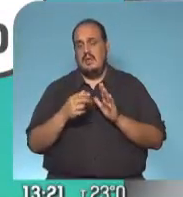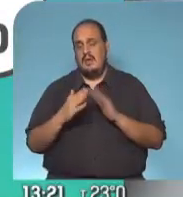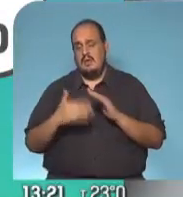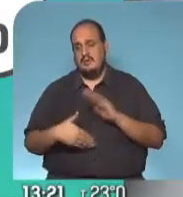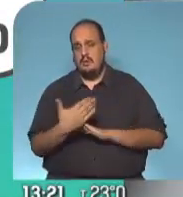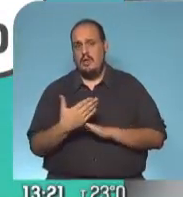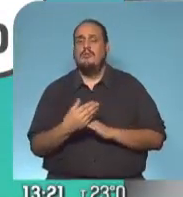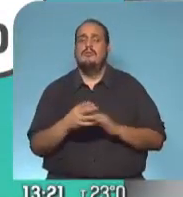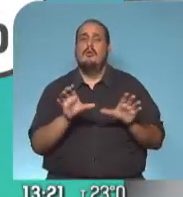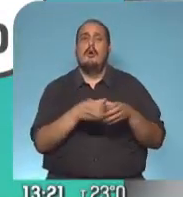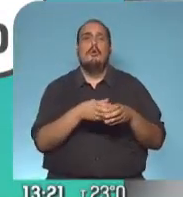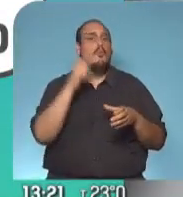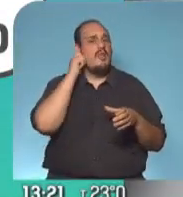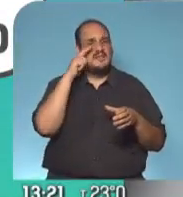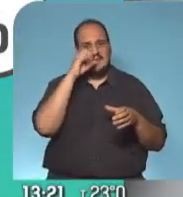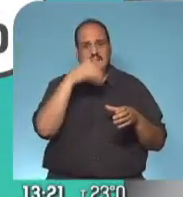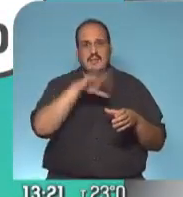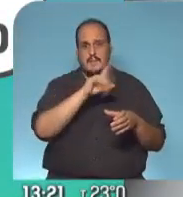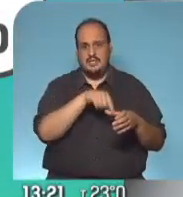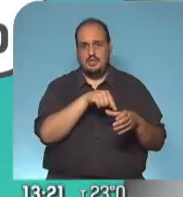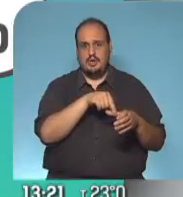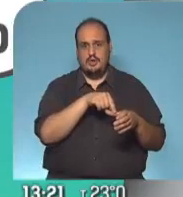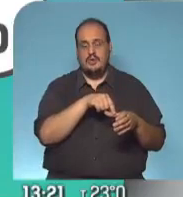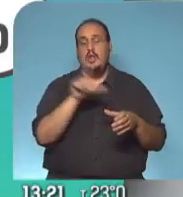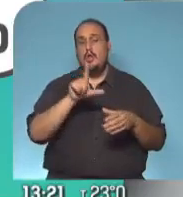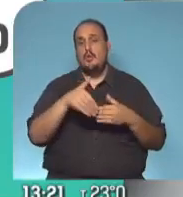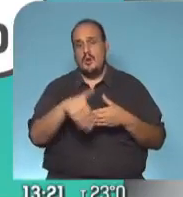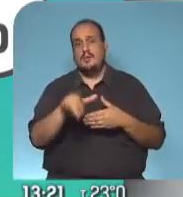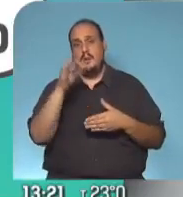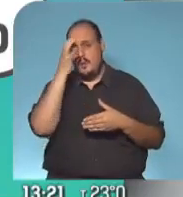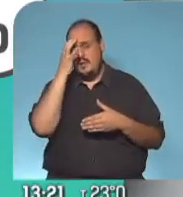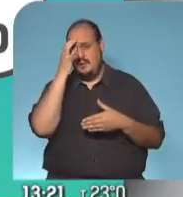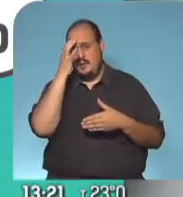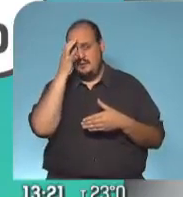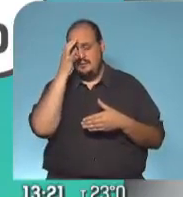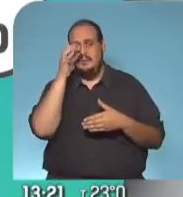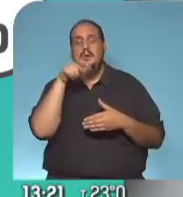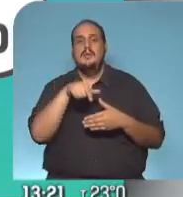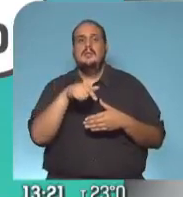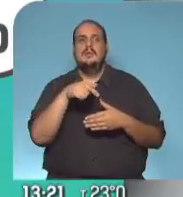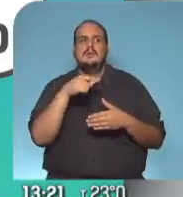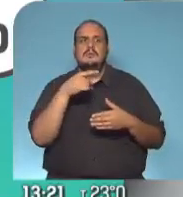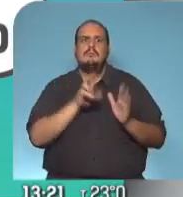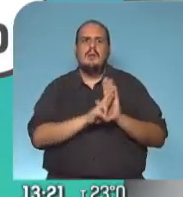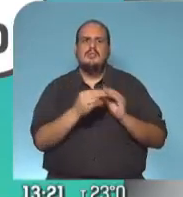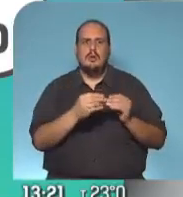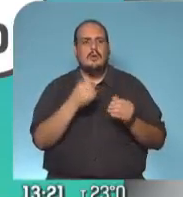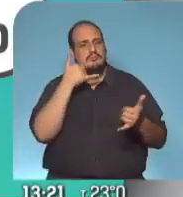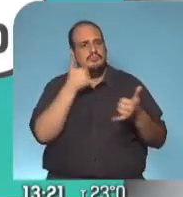a los adultos mayores de 70 años tal como dijimos a partir del lunes 20 y hay que llamar telefónicamente a la línea